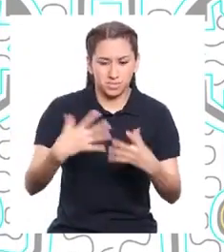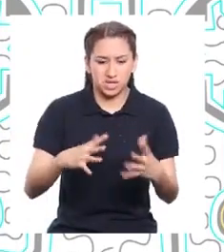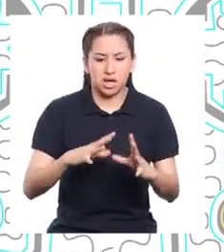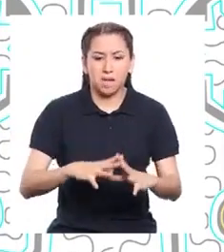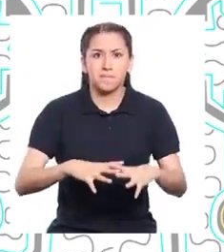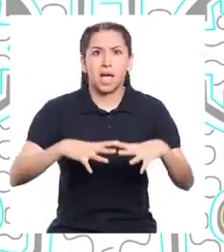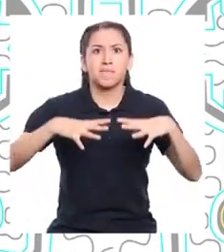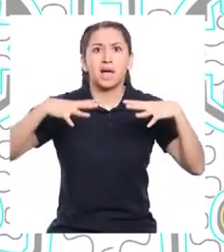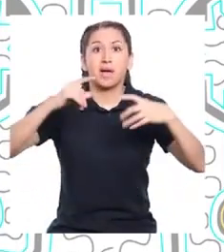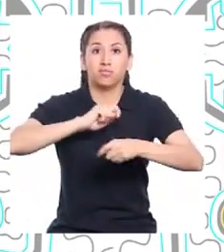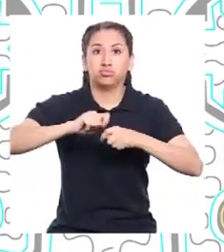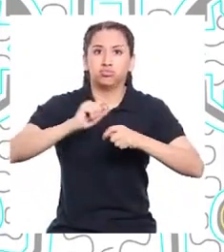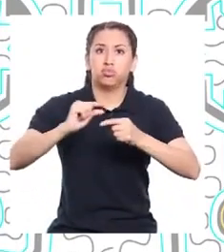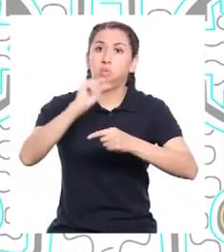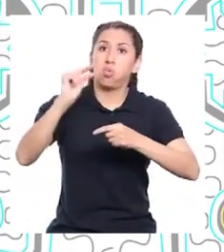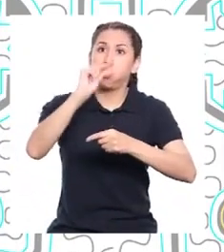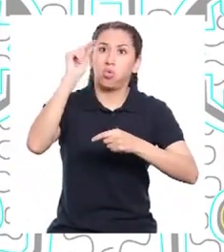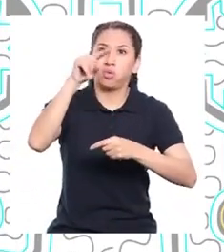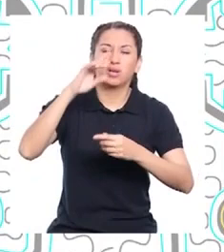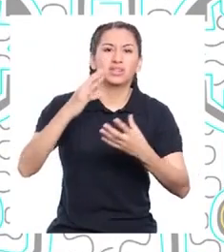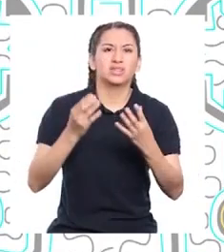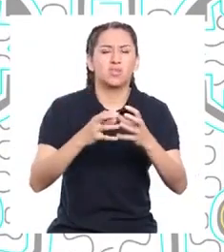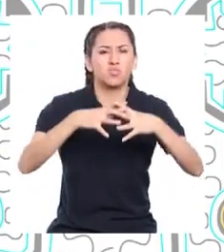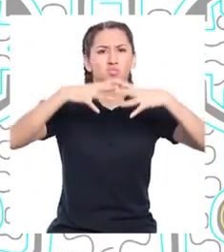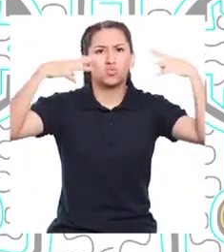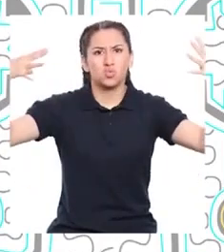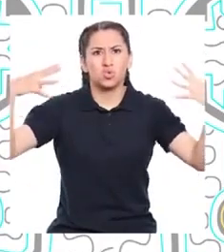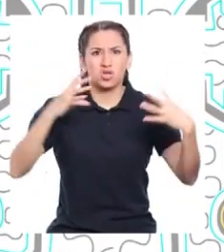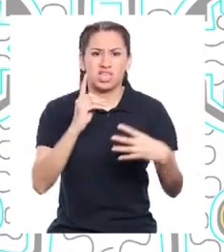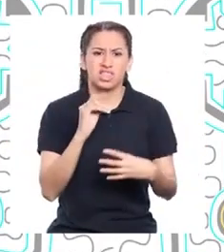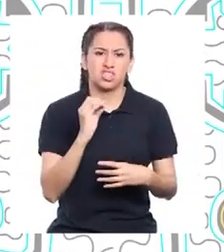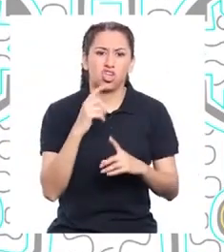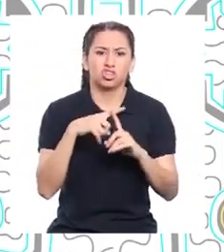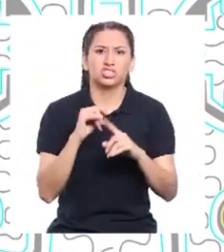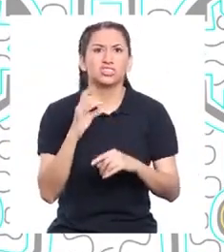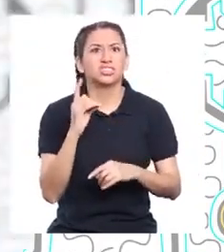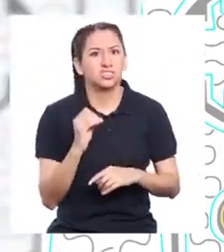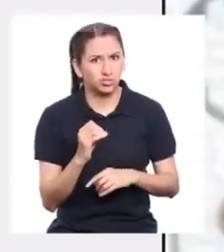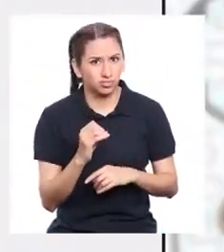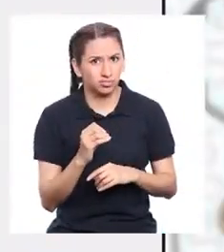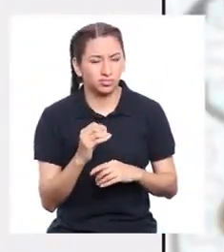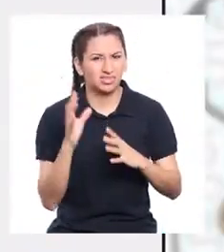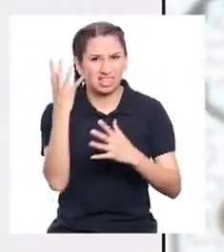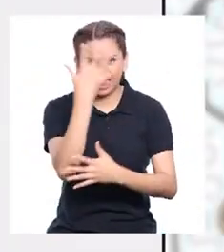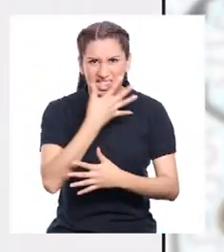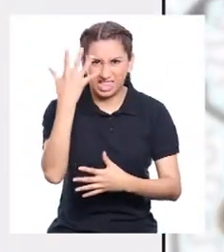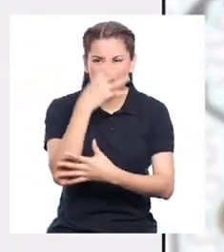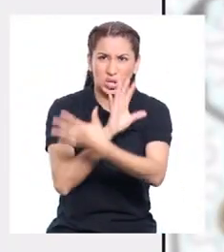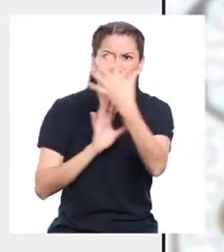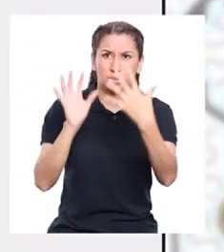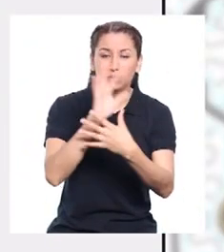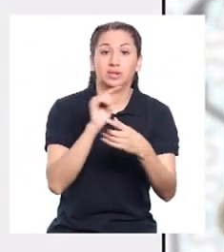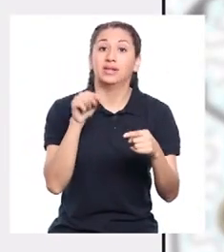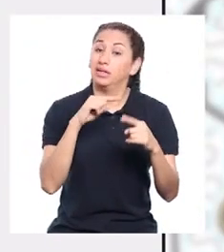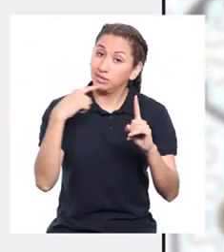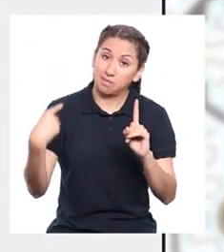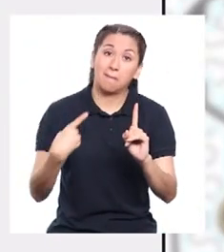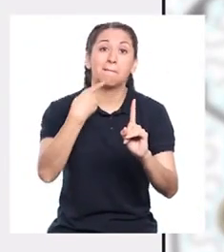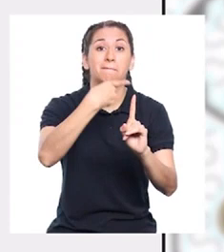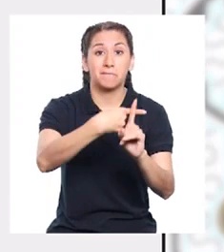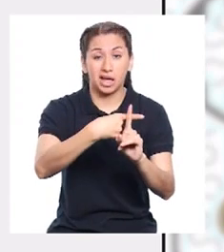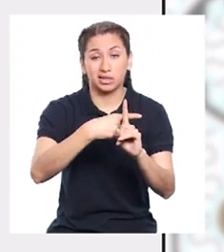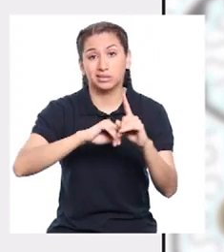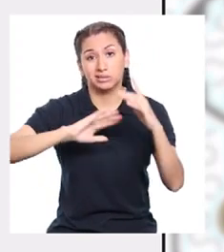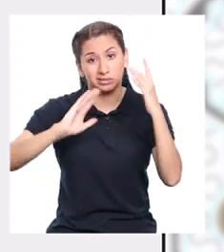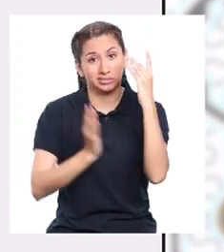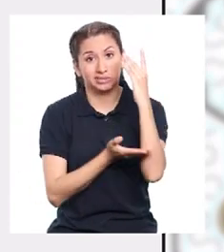concentración de dióxido de carbono en la atmósfera, que es uno de los gases de efecto invernadero. A esto hay que sumarle la deforestación,